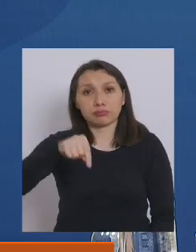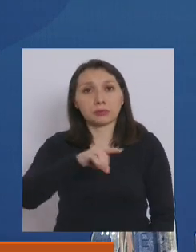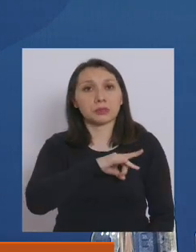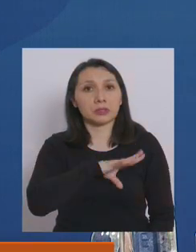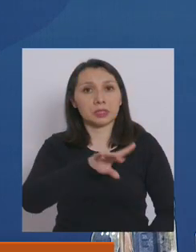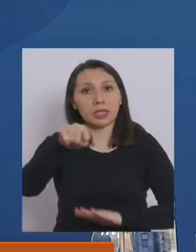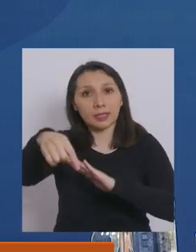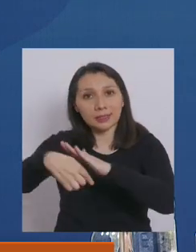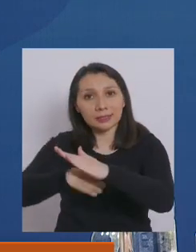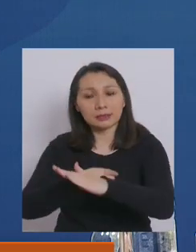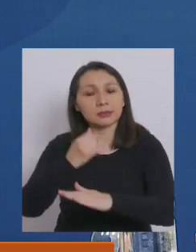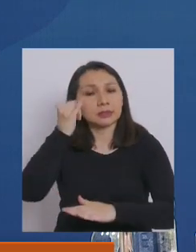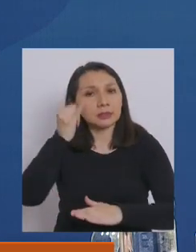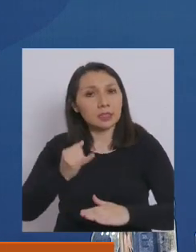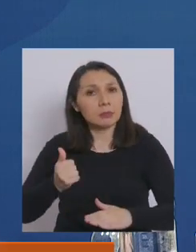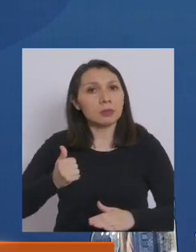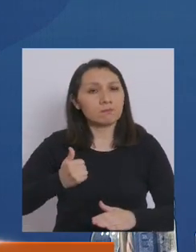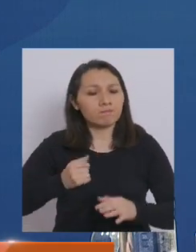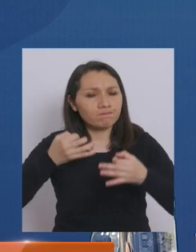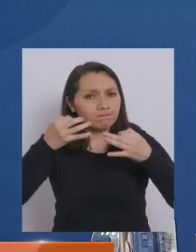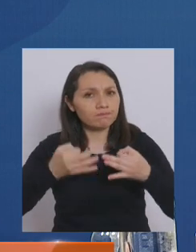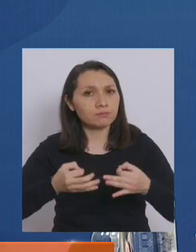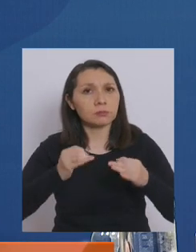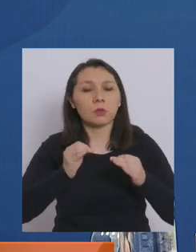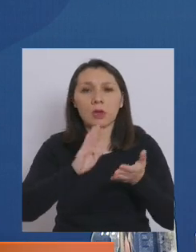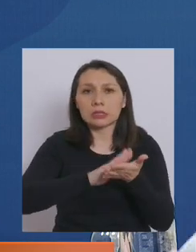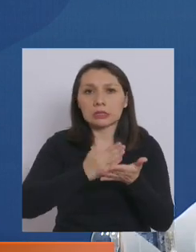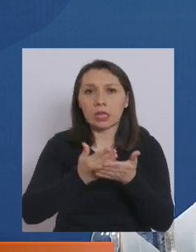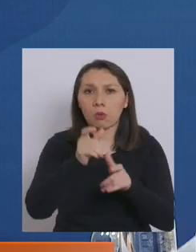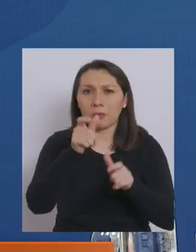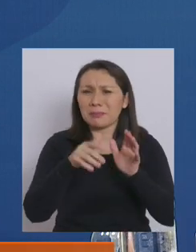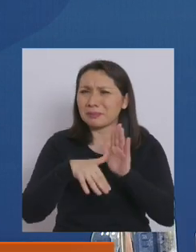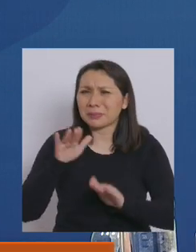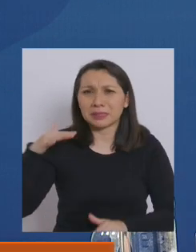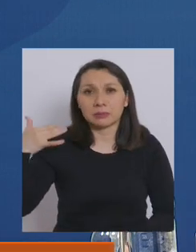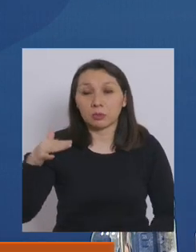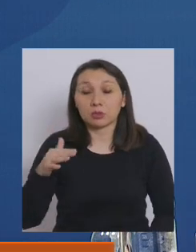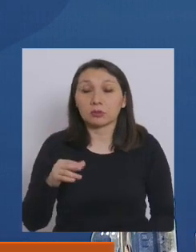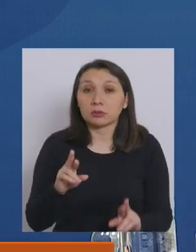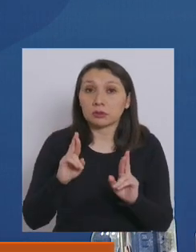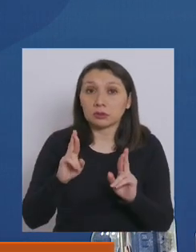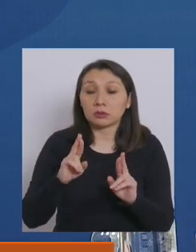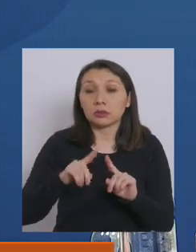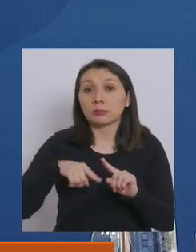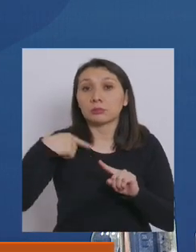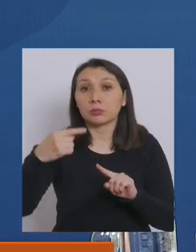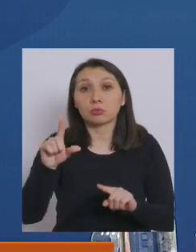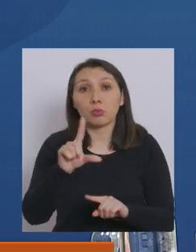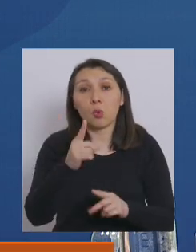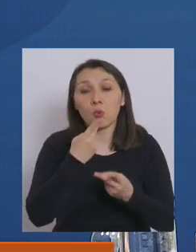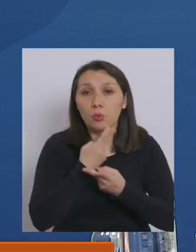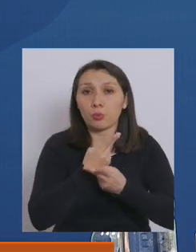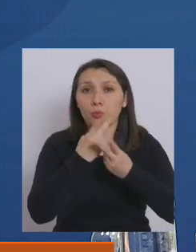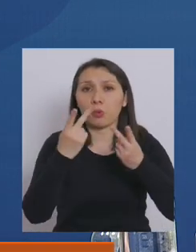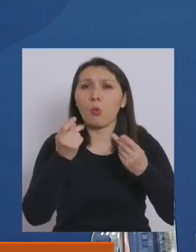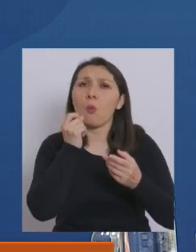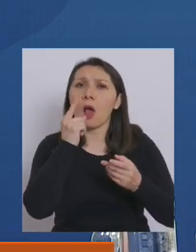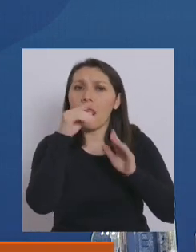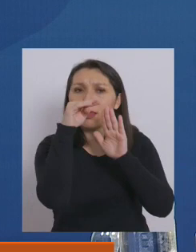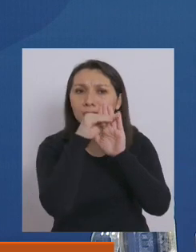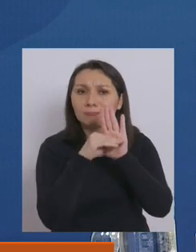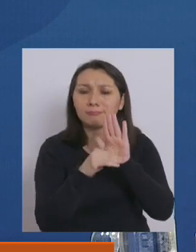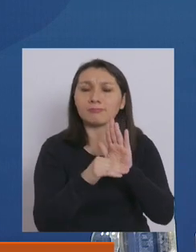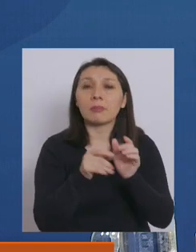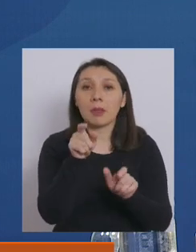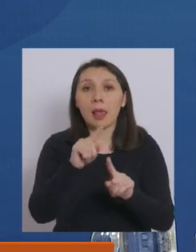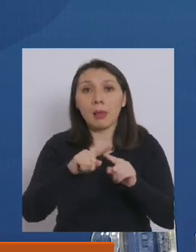siempre y cuando poniendo en el centro la salud de las personas. Esperamos el día lunes dar a conocer este protocolo